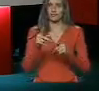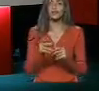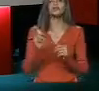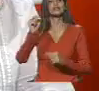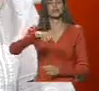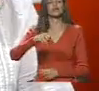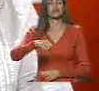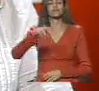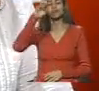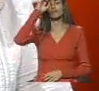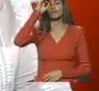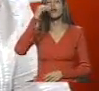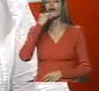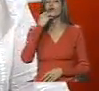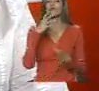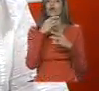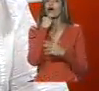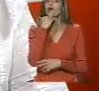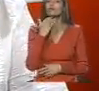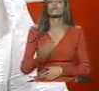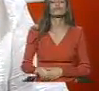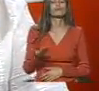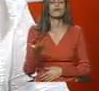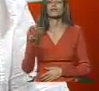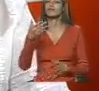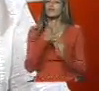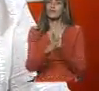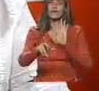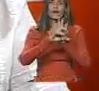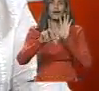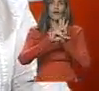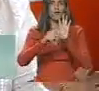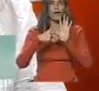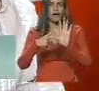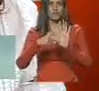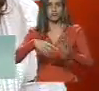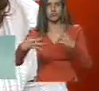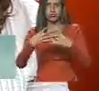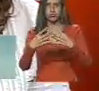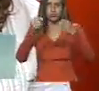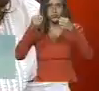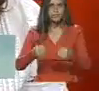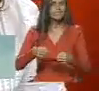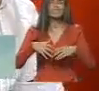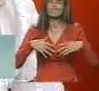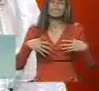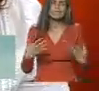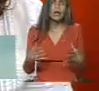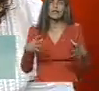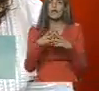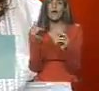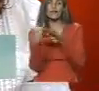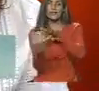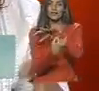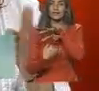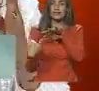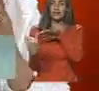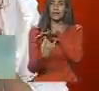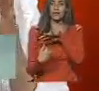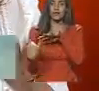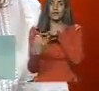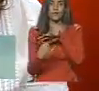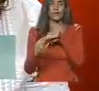lógicamente, mira, hay un ámbito bien importante del Código Orgánico Penitenciario, que es que todas las instituciones que